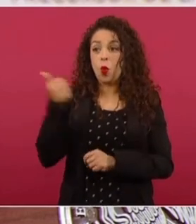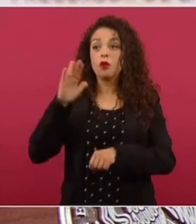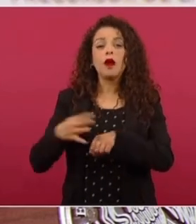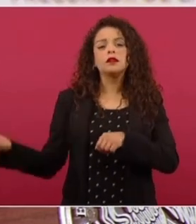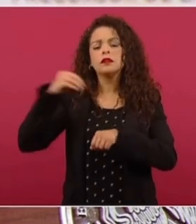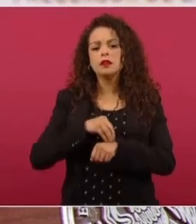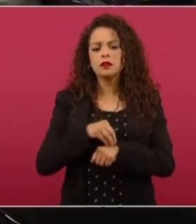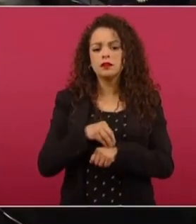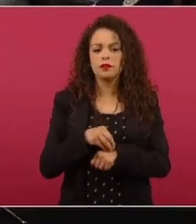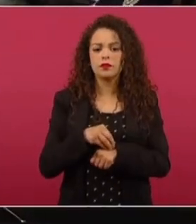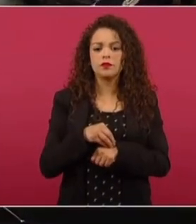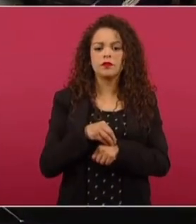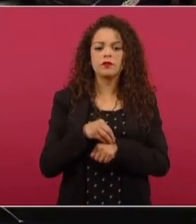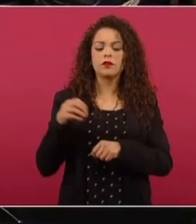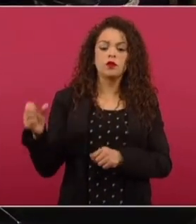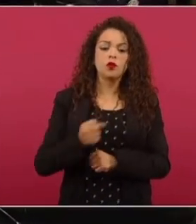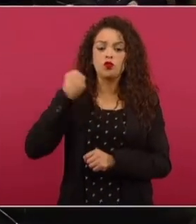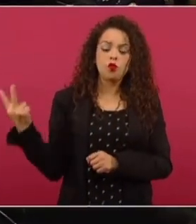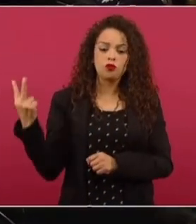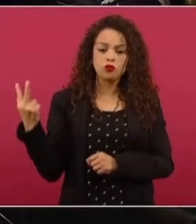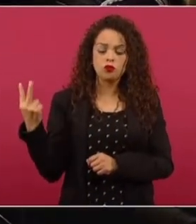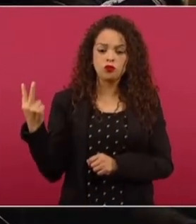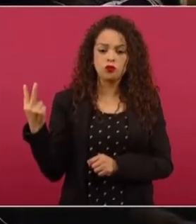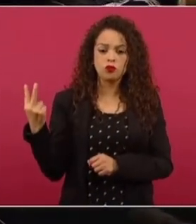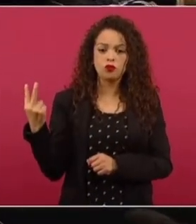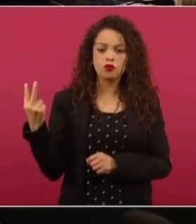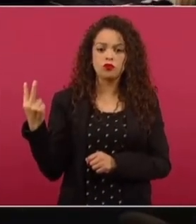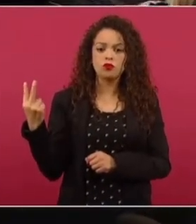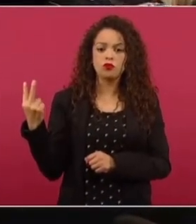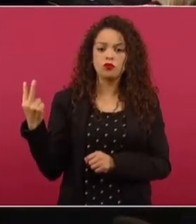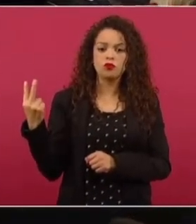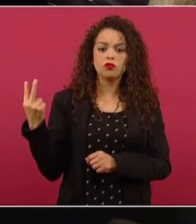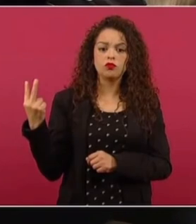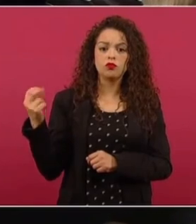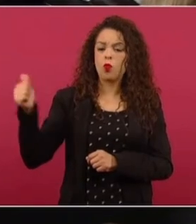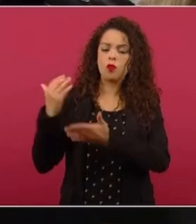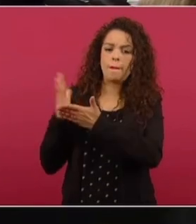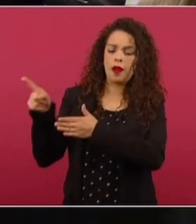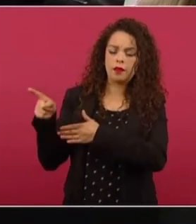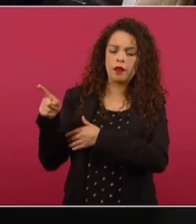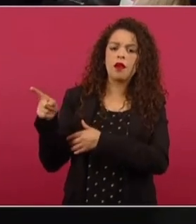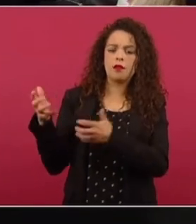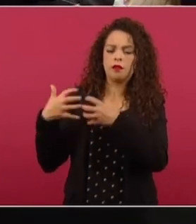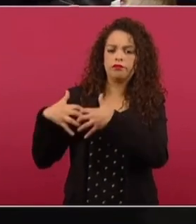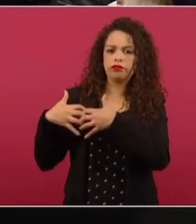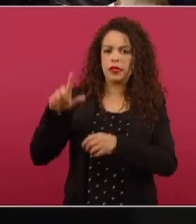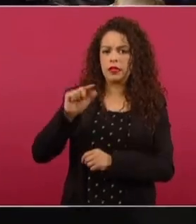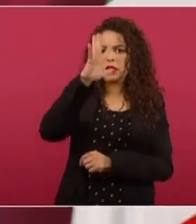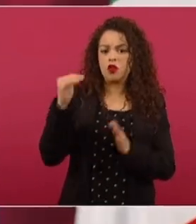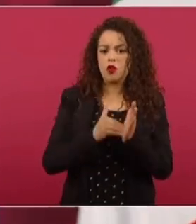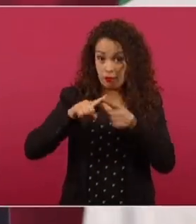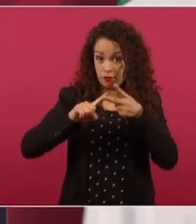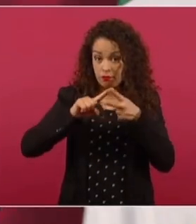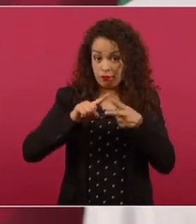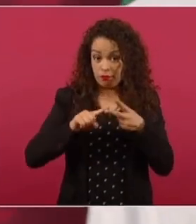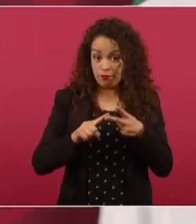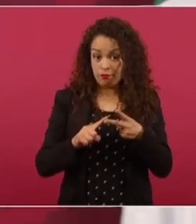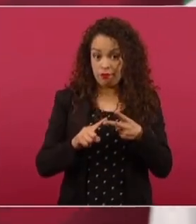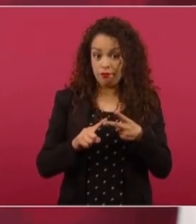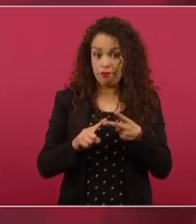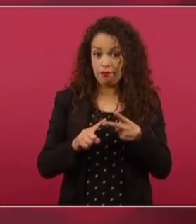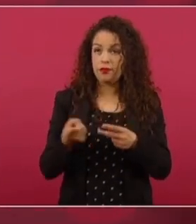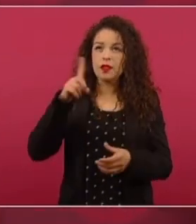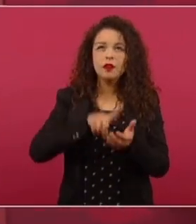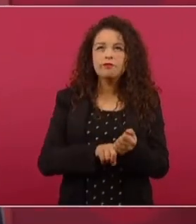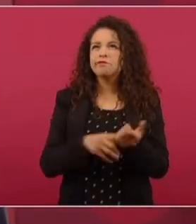coquizadoras. Nos van a permitir procesar 75 mil barriles diarios cada una. Entonces en crudo